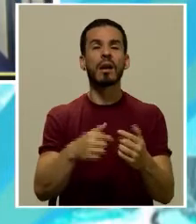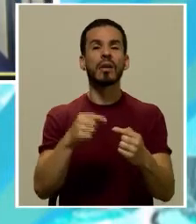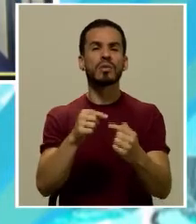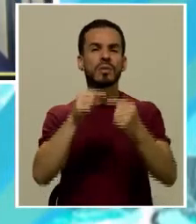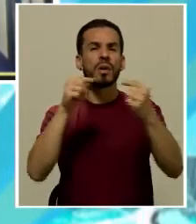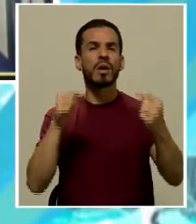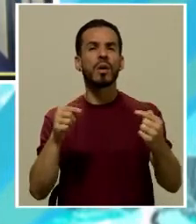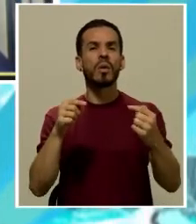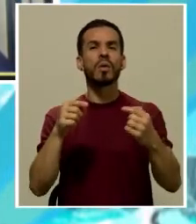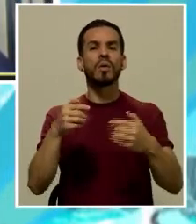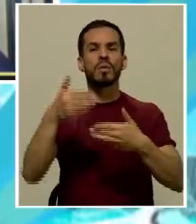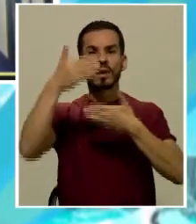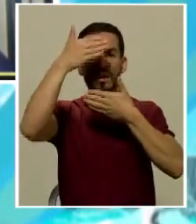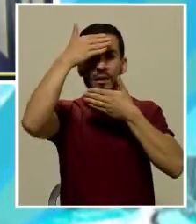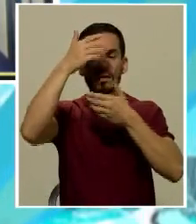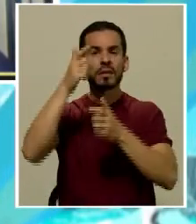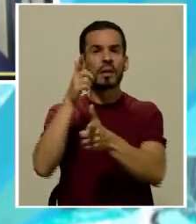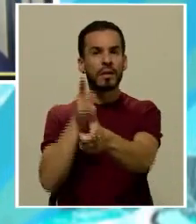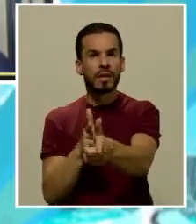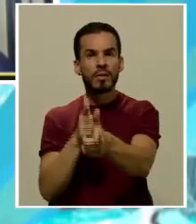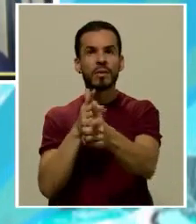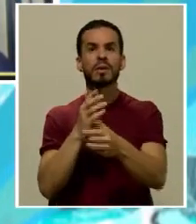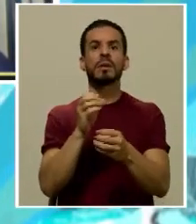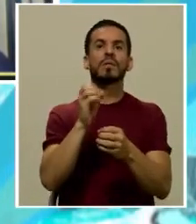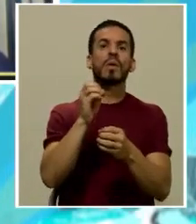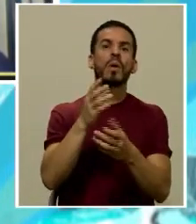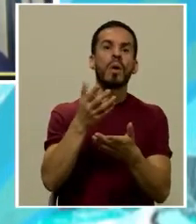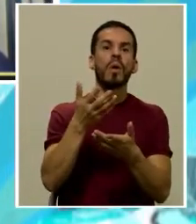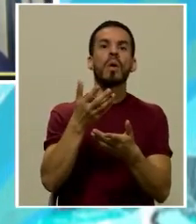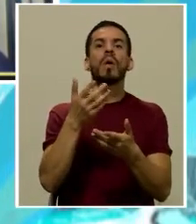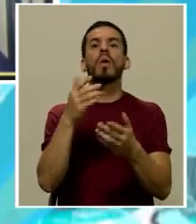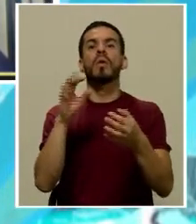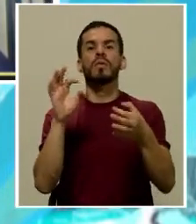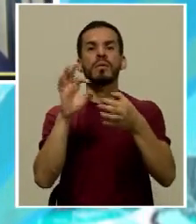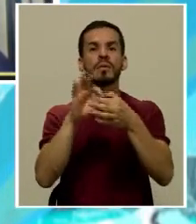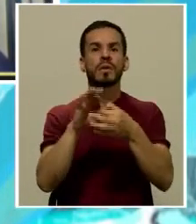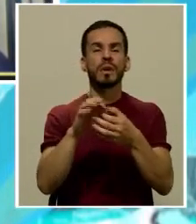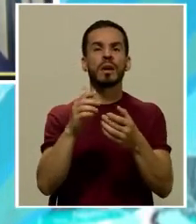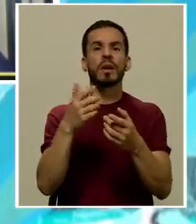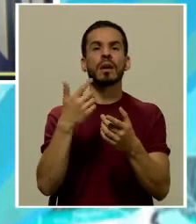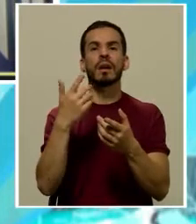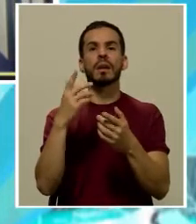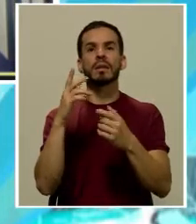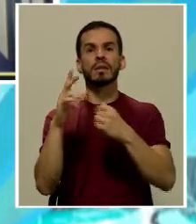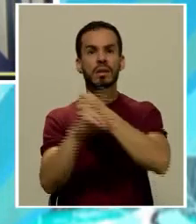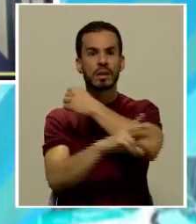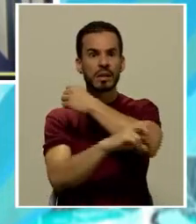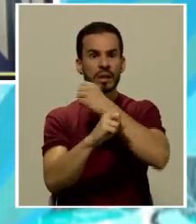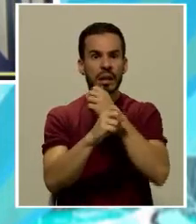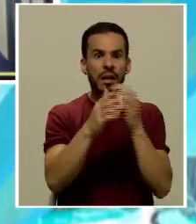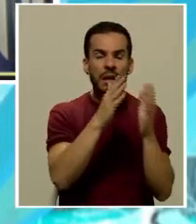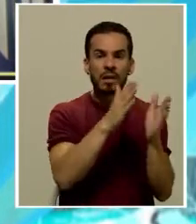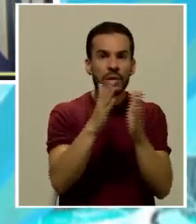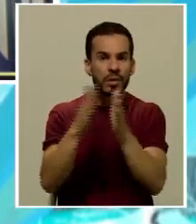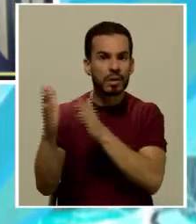el terrorismo o con respecto a la delincuencia organizada.